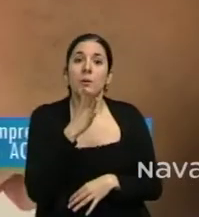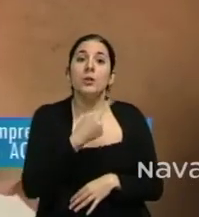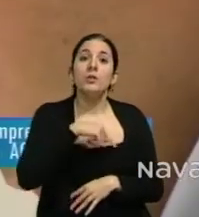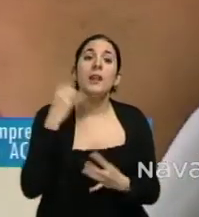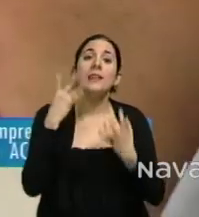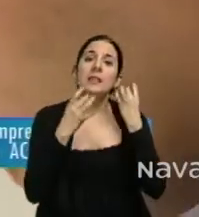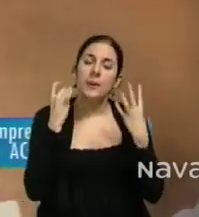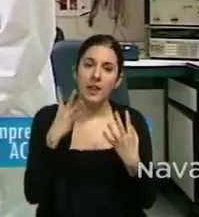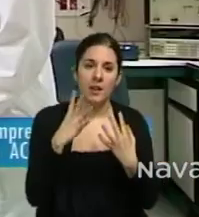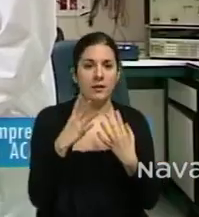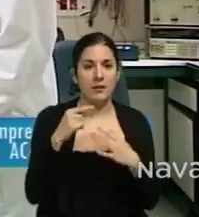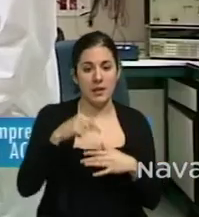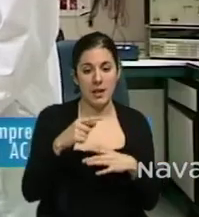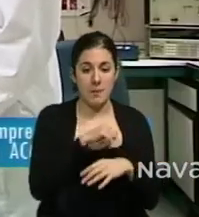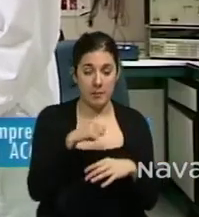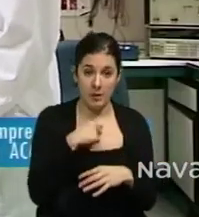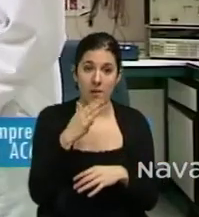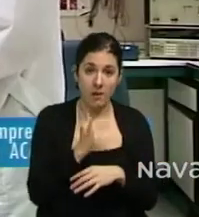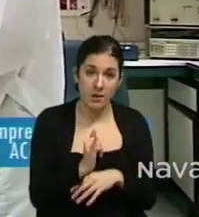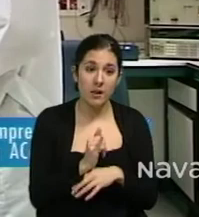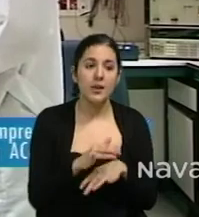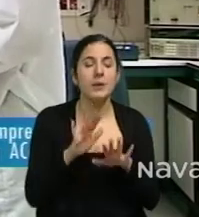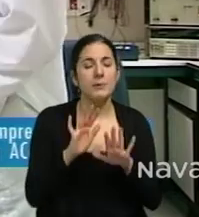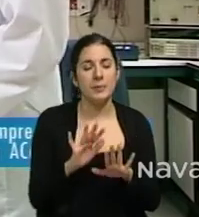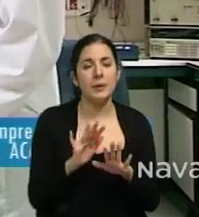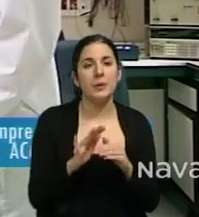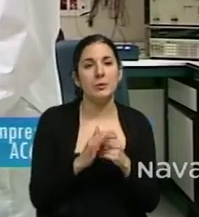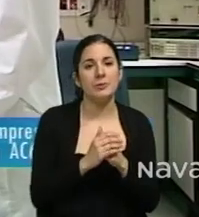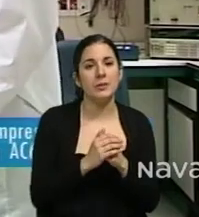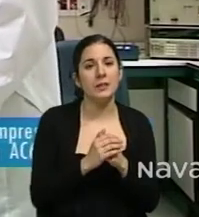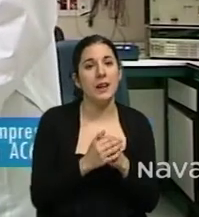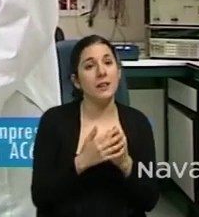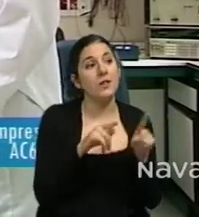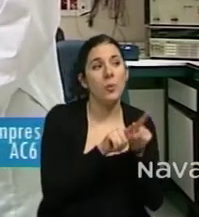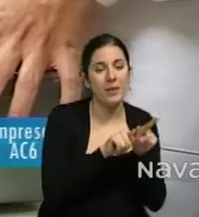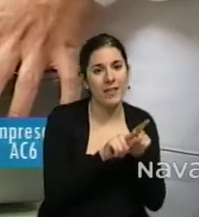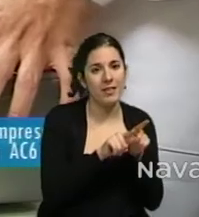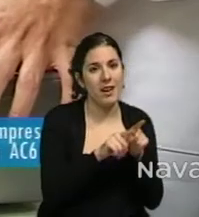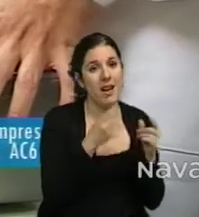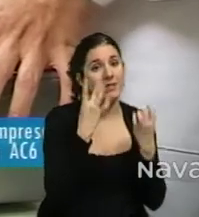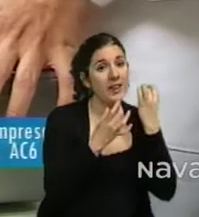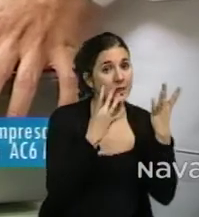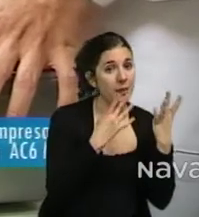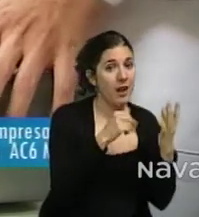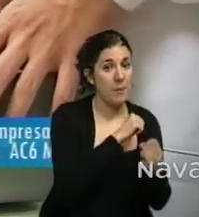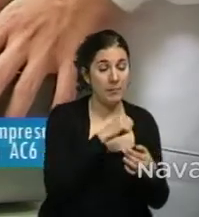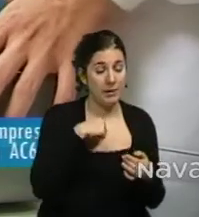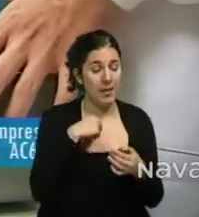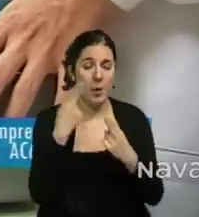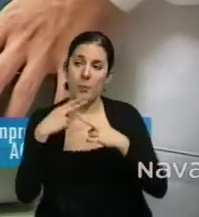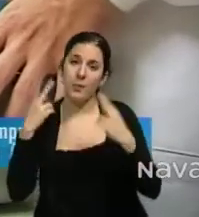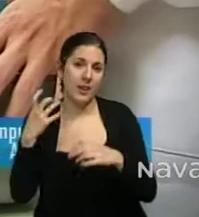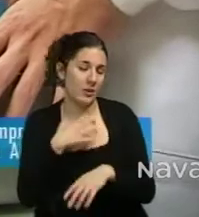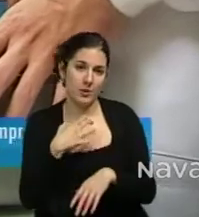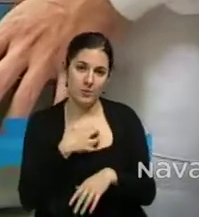iniciativa privada en la comunidad, entonces, claro, no podía ser una competencia entre una actividad privada y una pública y ante